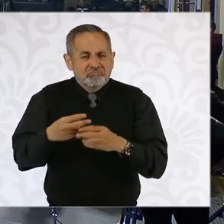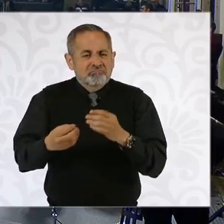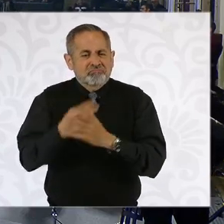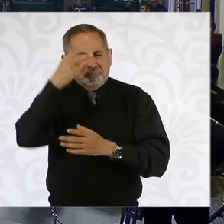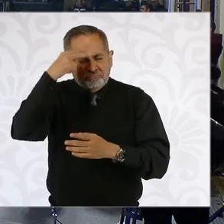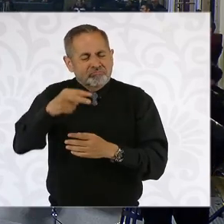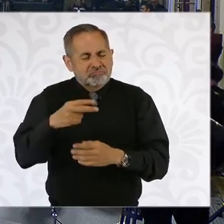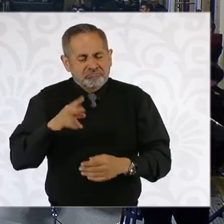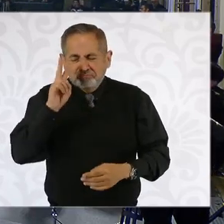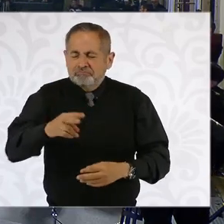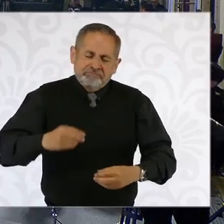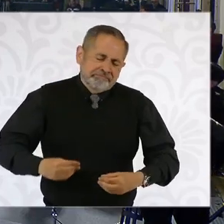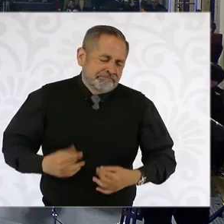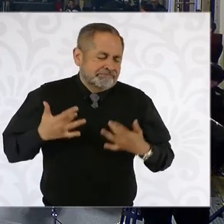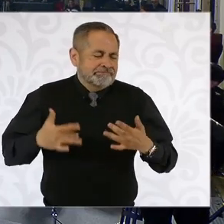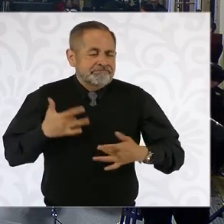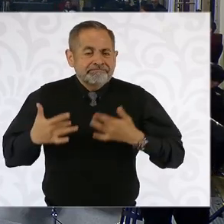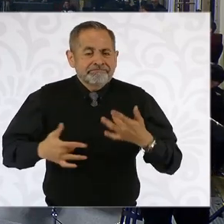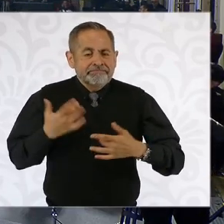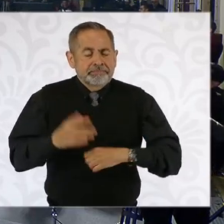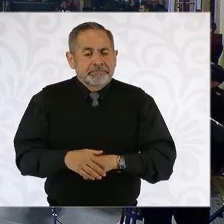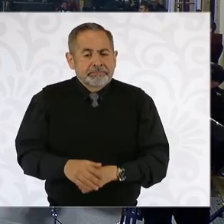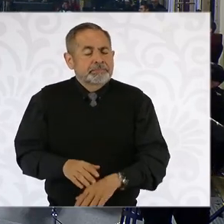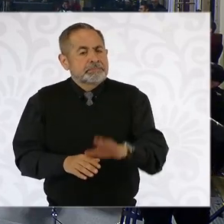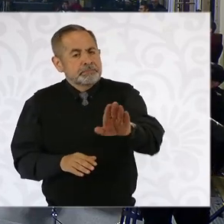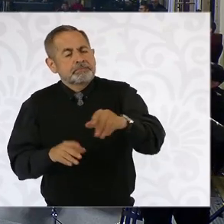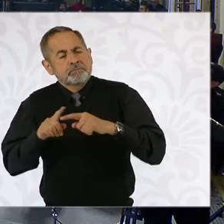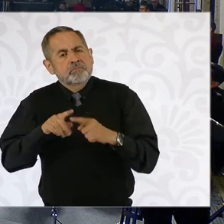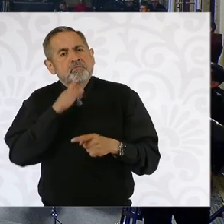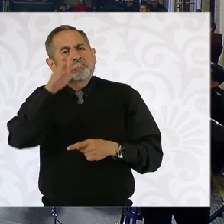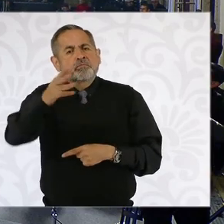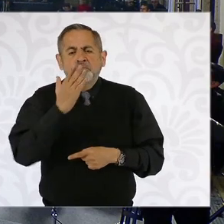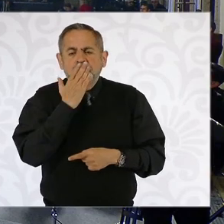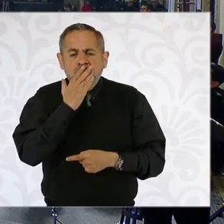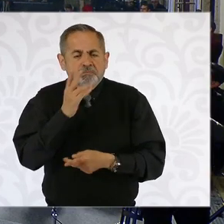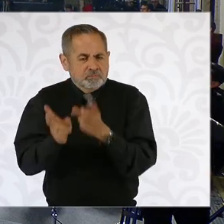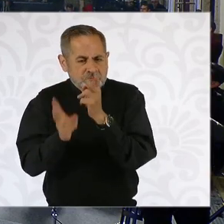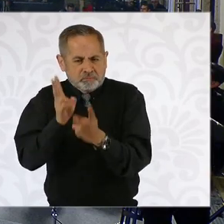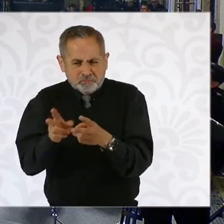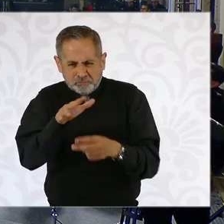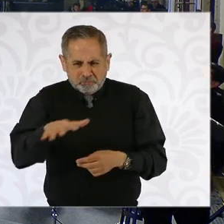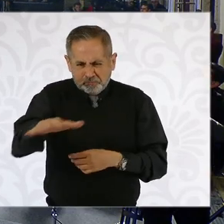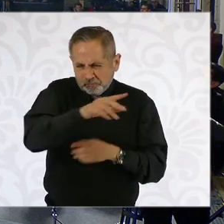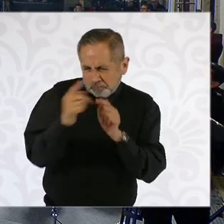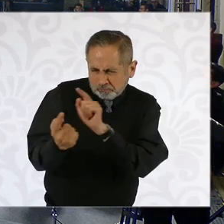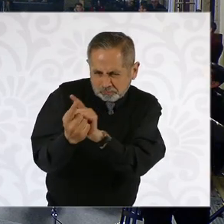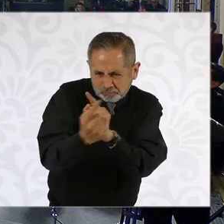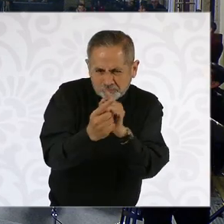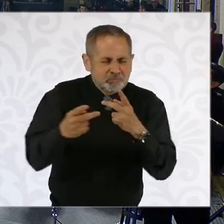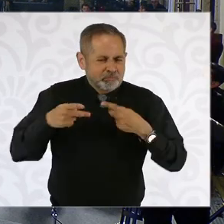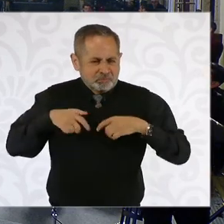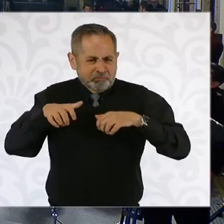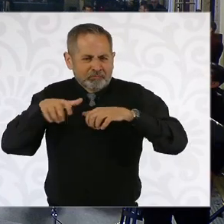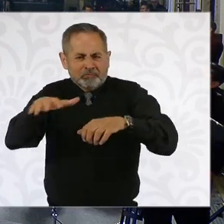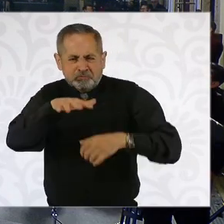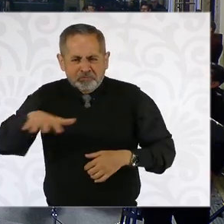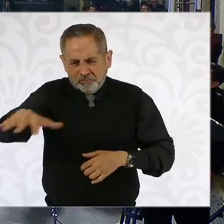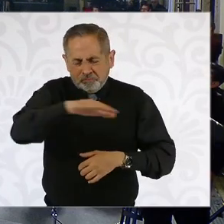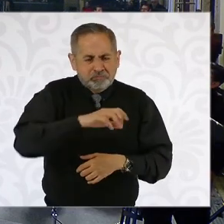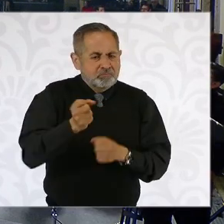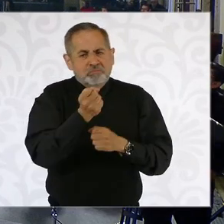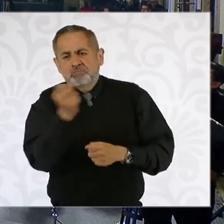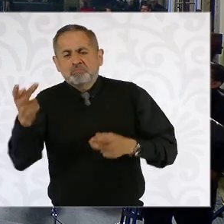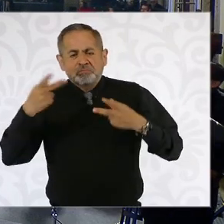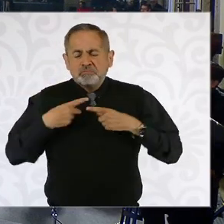emocionados por todo esto. Mire, cuando voy a Sonora platico mucho con la gente, con el pueblo. Mucha gente